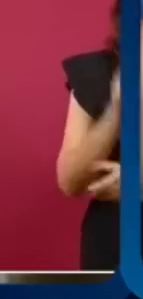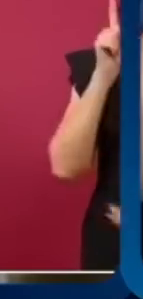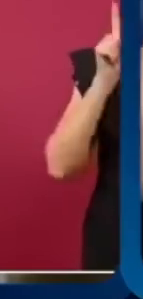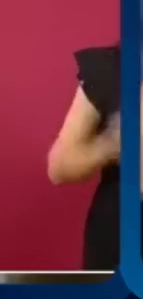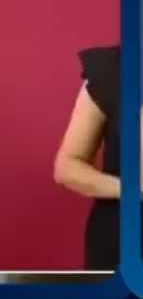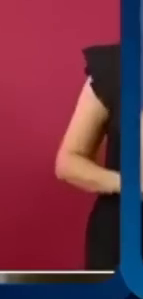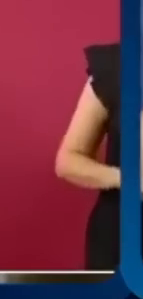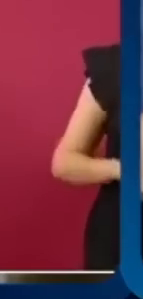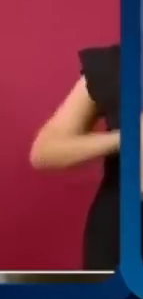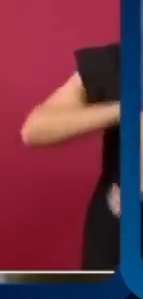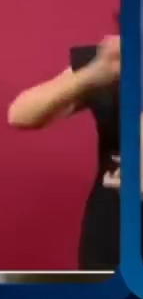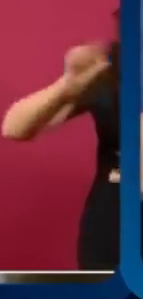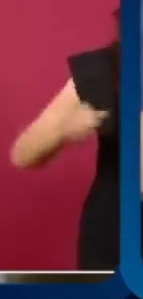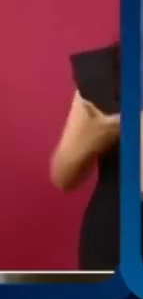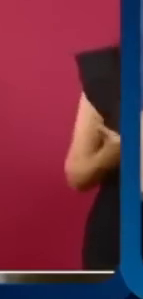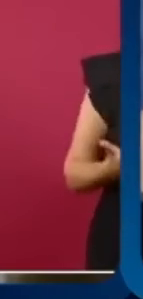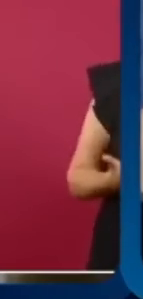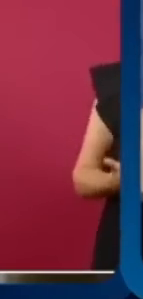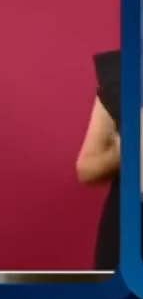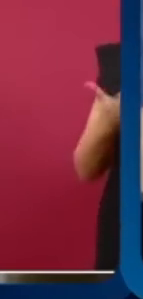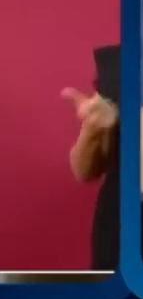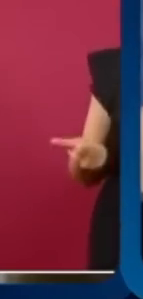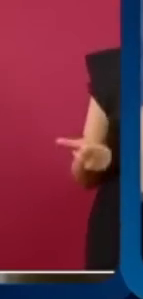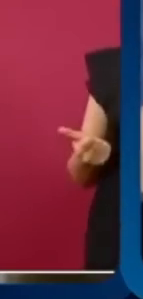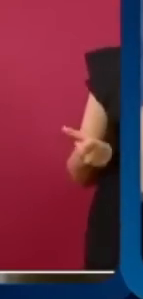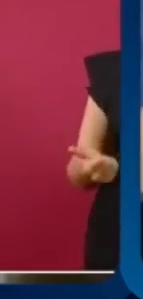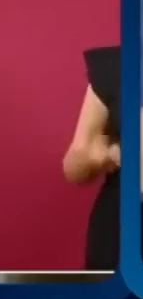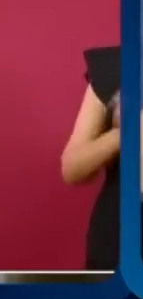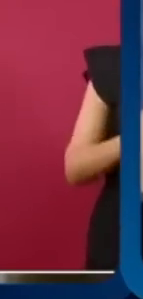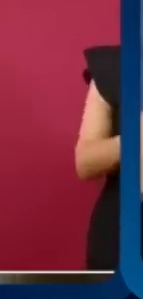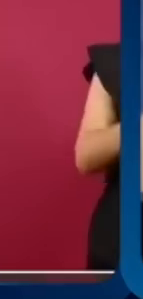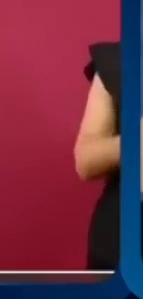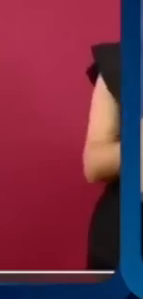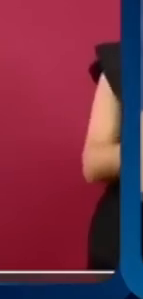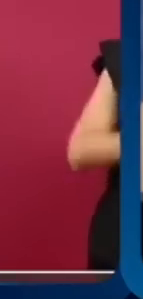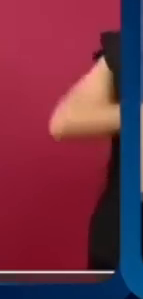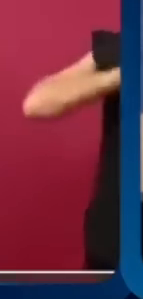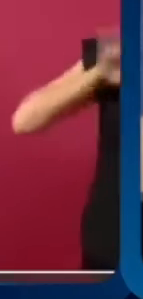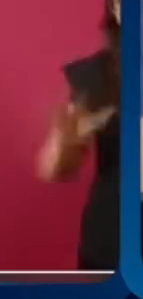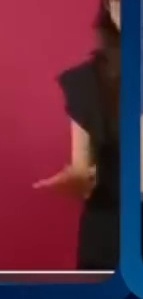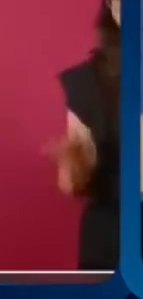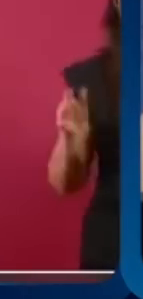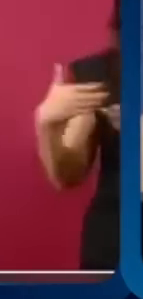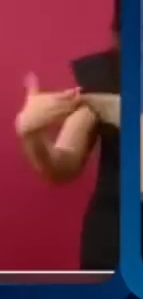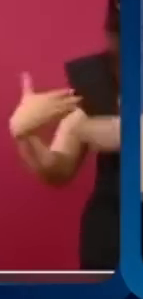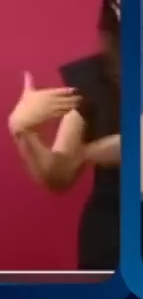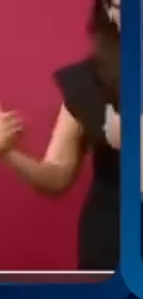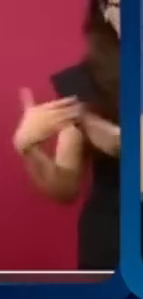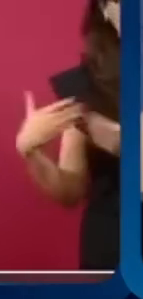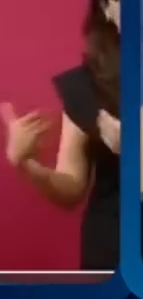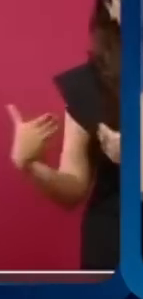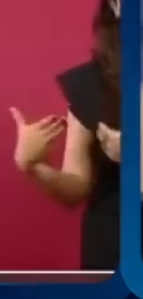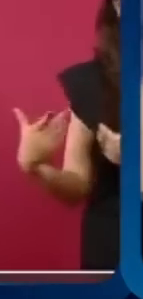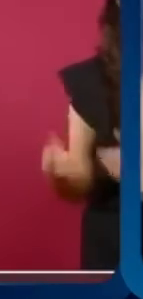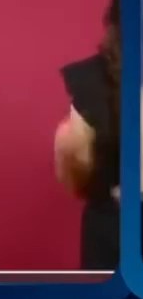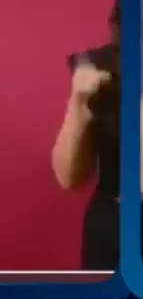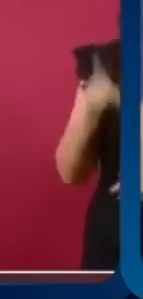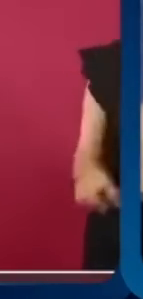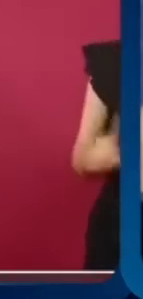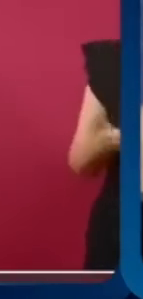¿Cuánto tiempo estuvo el canal de Panamá tomado